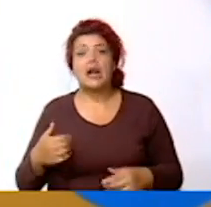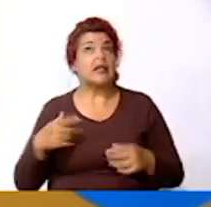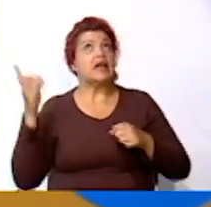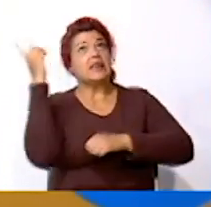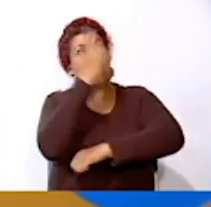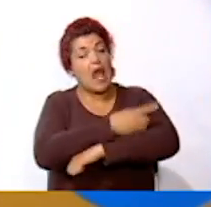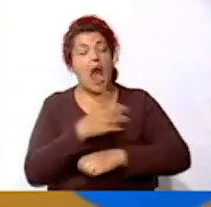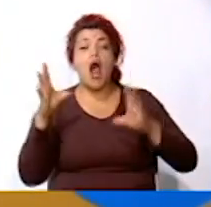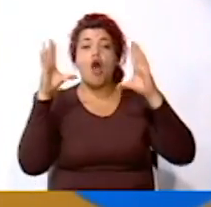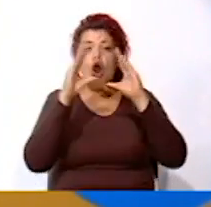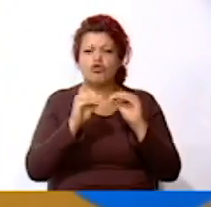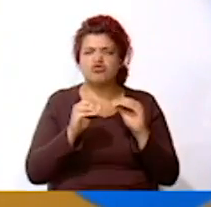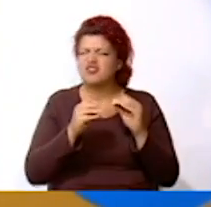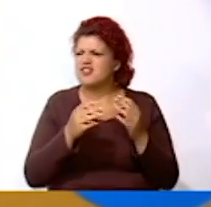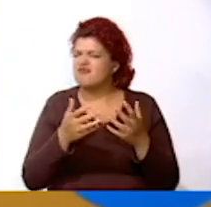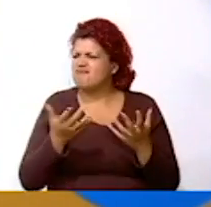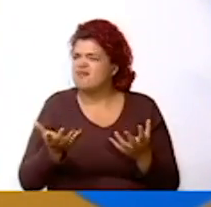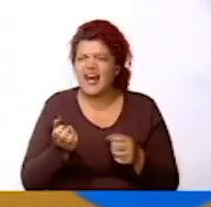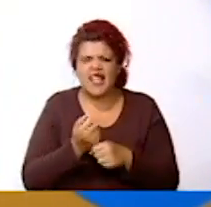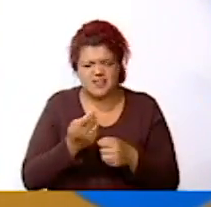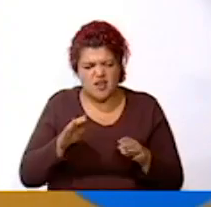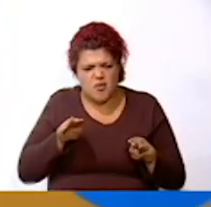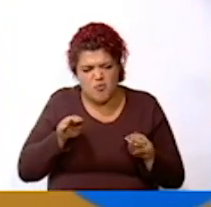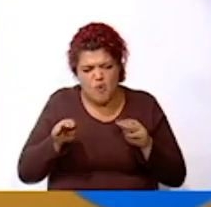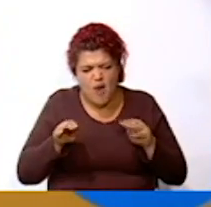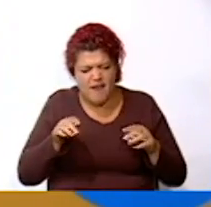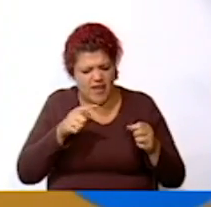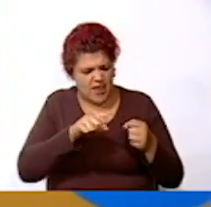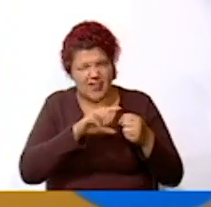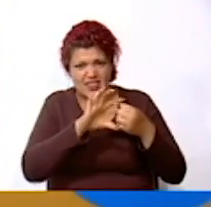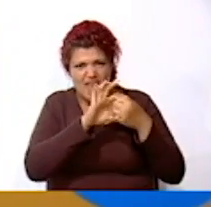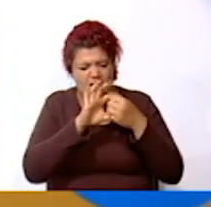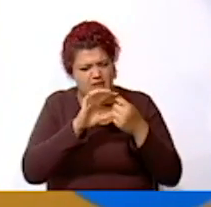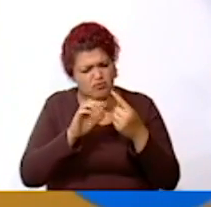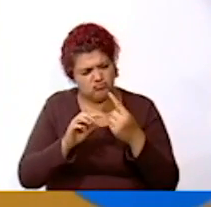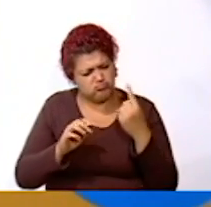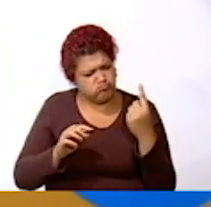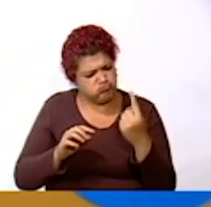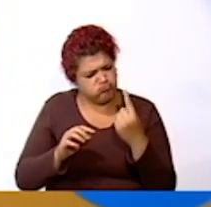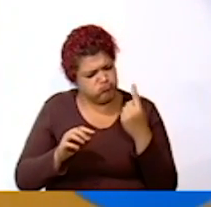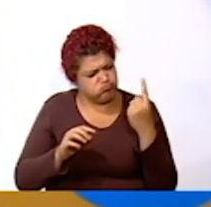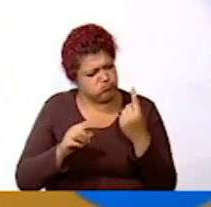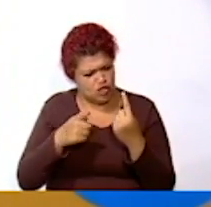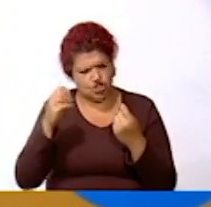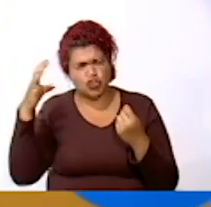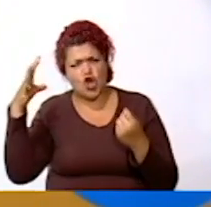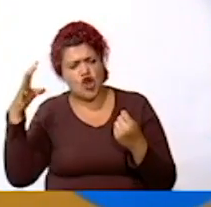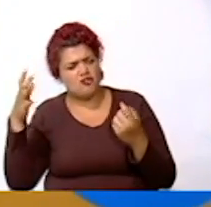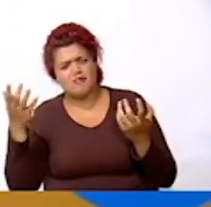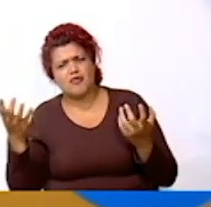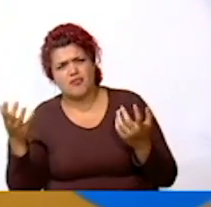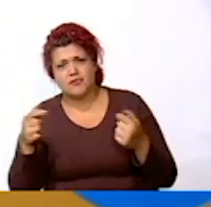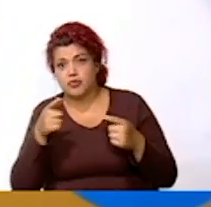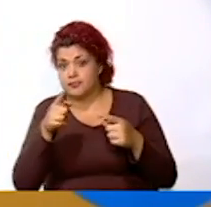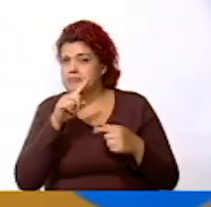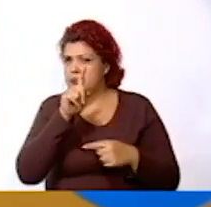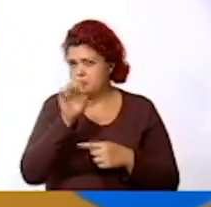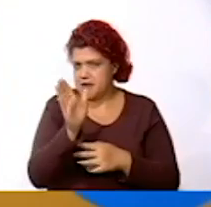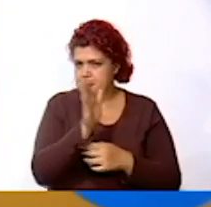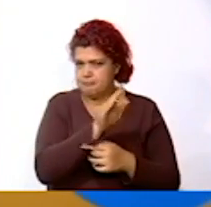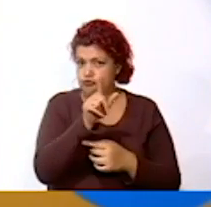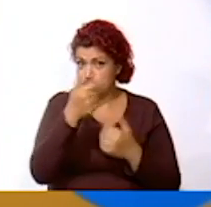en la noche, qué es lo que produce ese movimiento de la tierra y el sol. ¡Excelente! Pero, ¿ustedes ya se lavaron las manos?